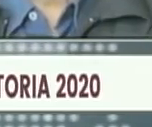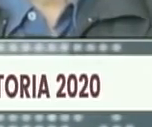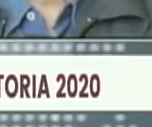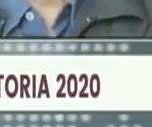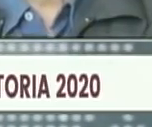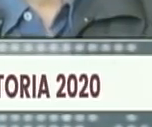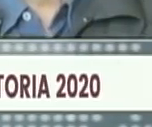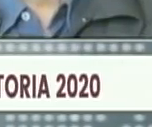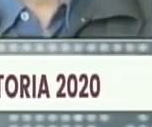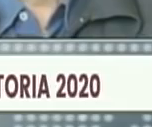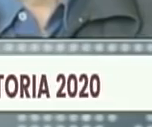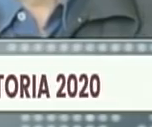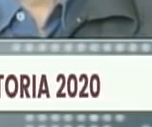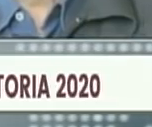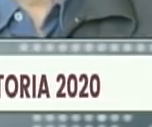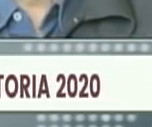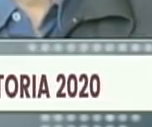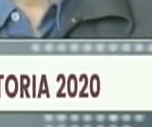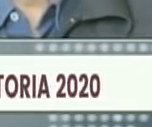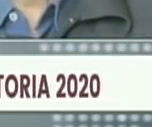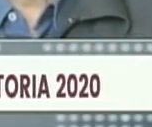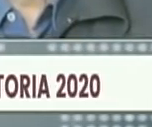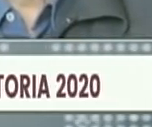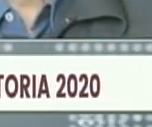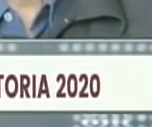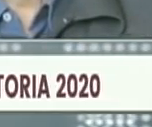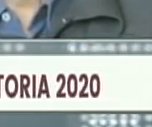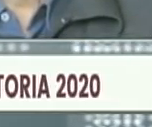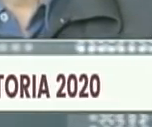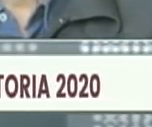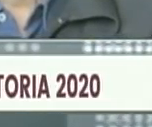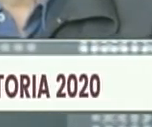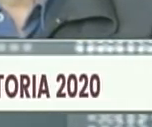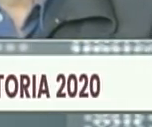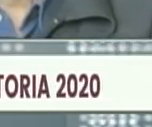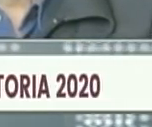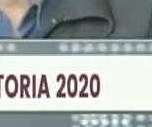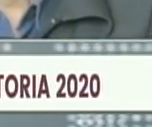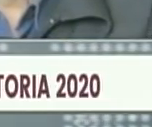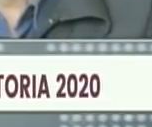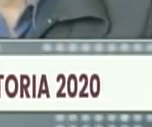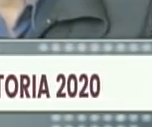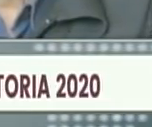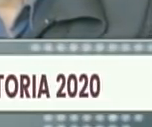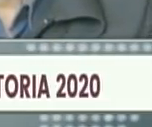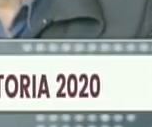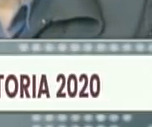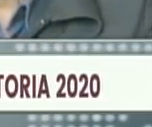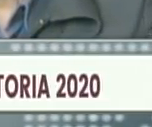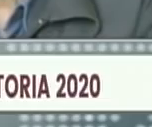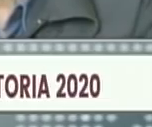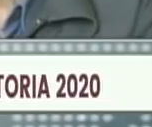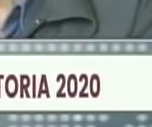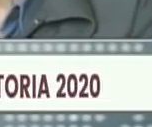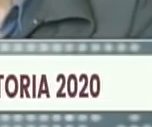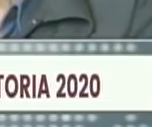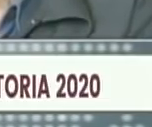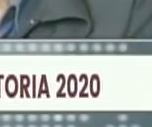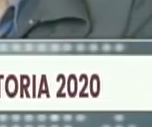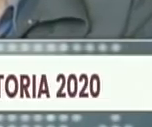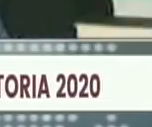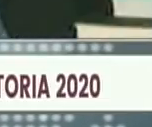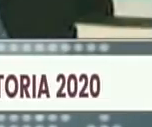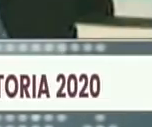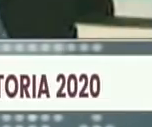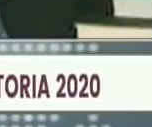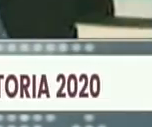constitucional de la República Bolivariana de Venezuela esta cuarta edición de este importante y destacado premio nacional es